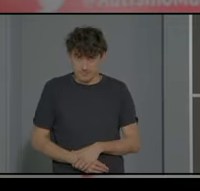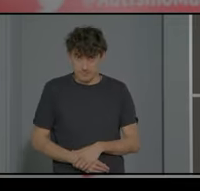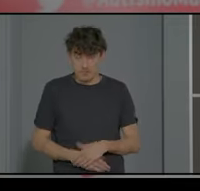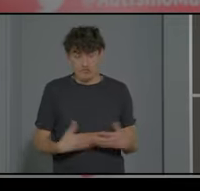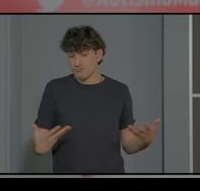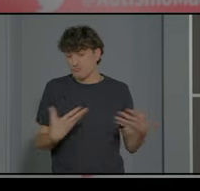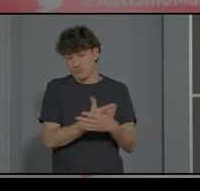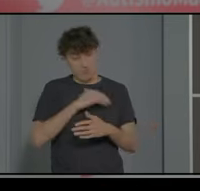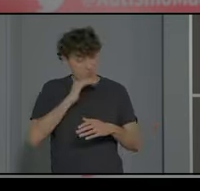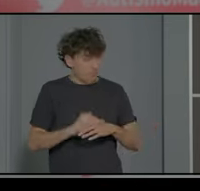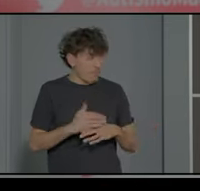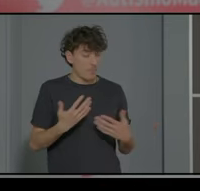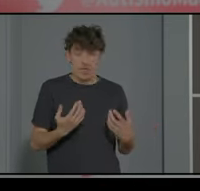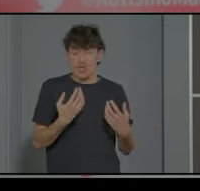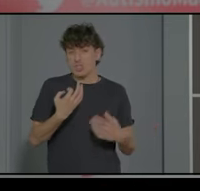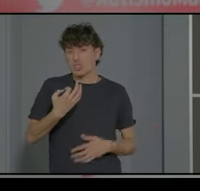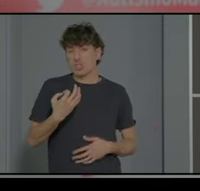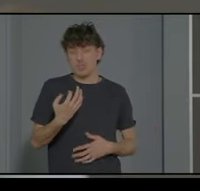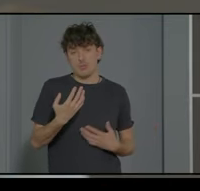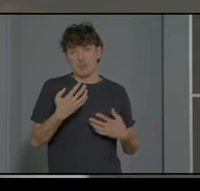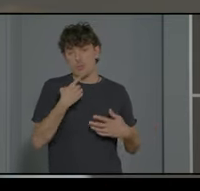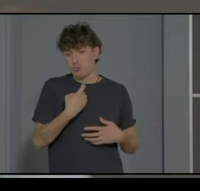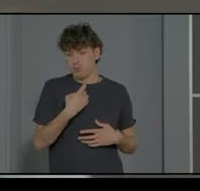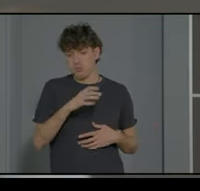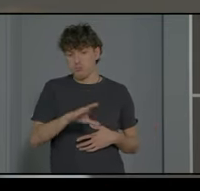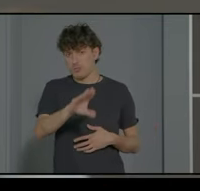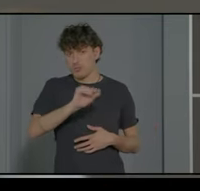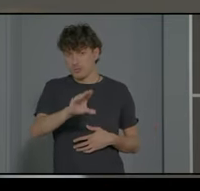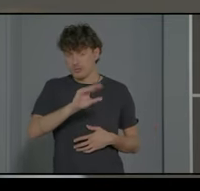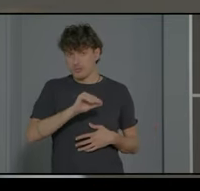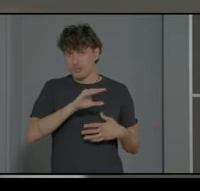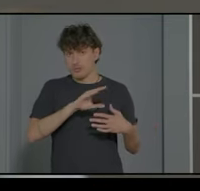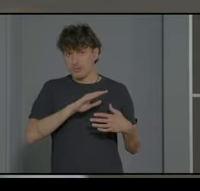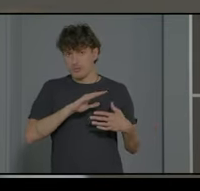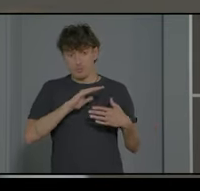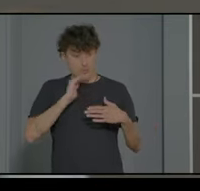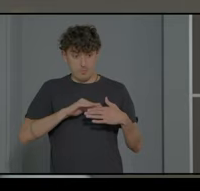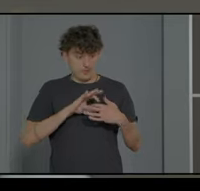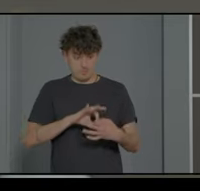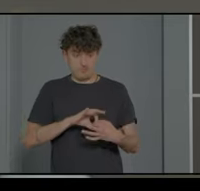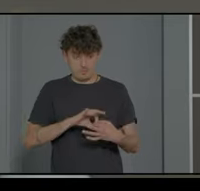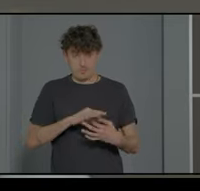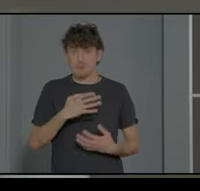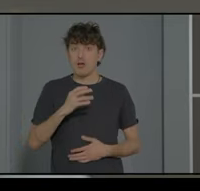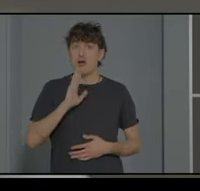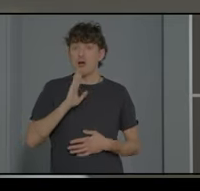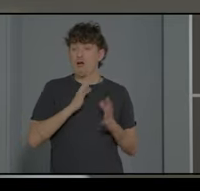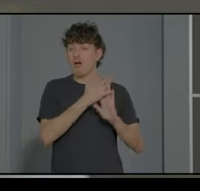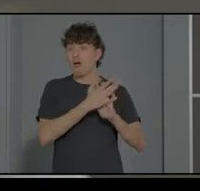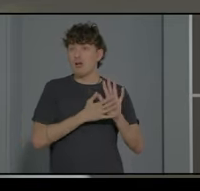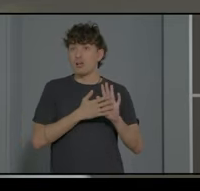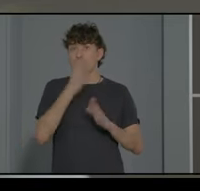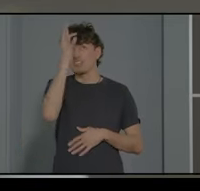obedece un poco a las dificultades de comprensión y antes estábamos hablando de de las de entre las tres grandes